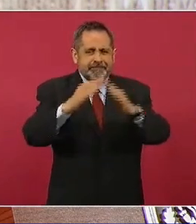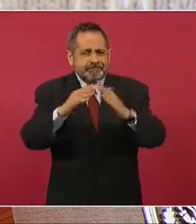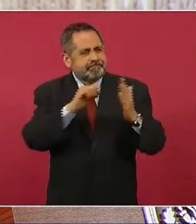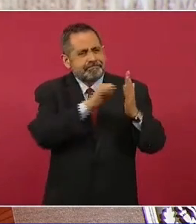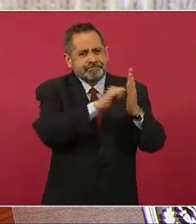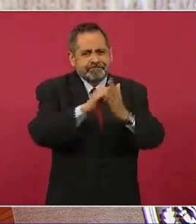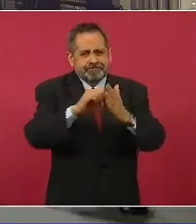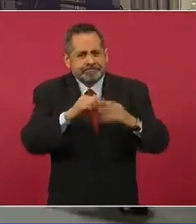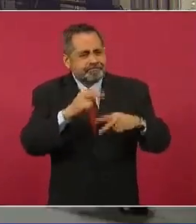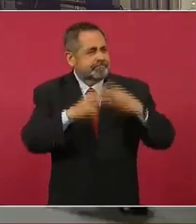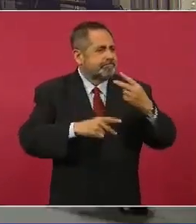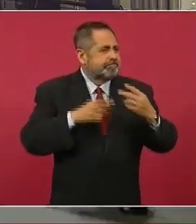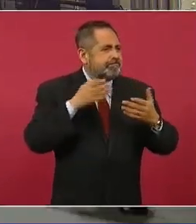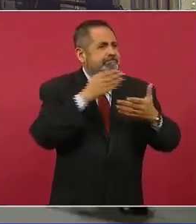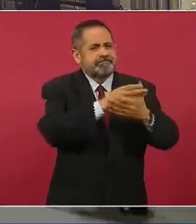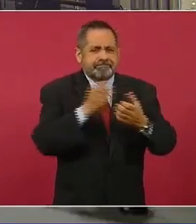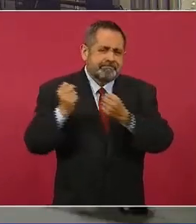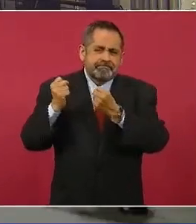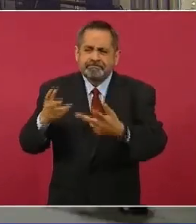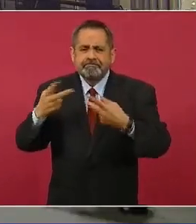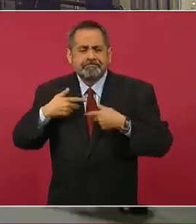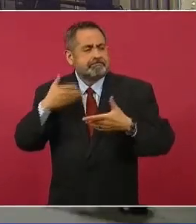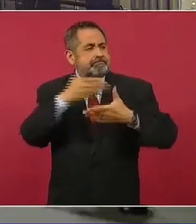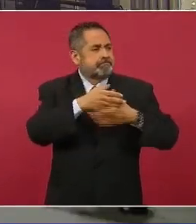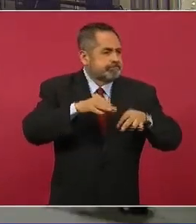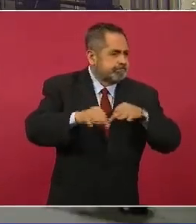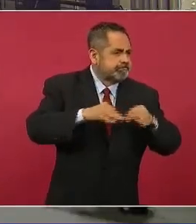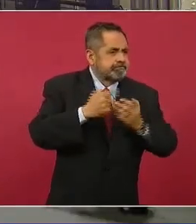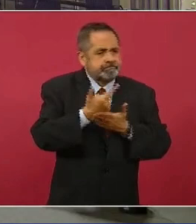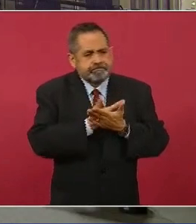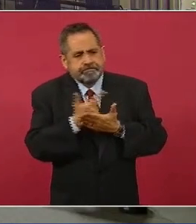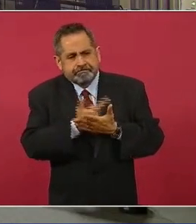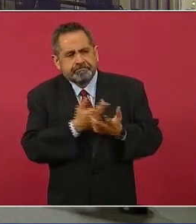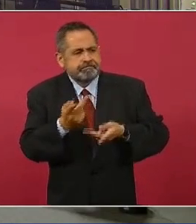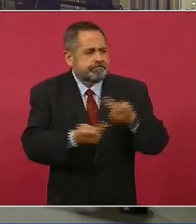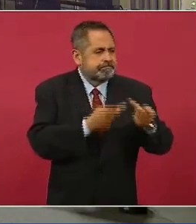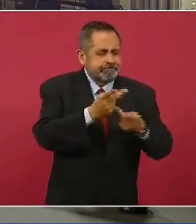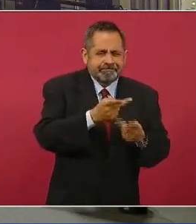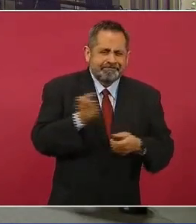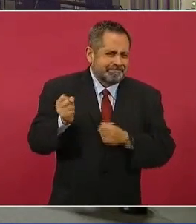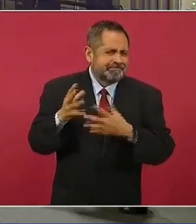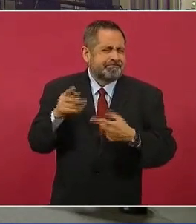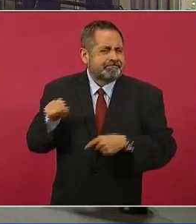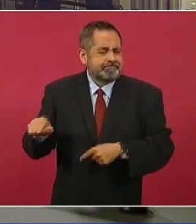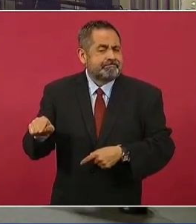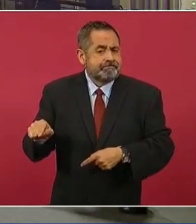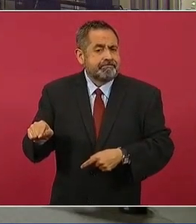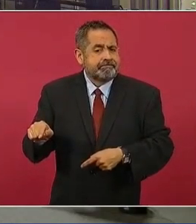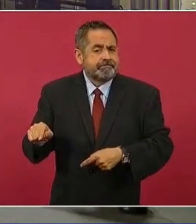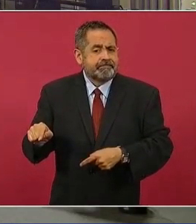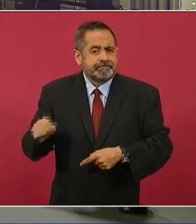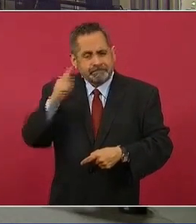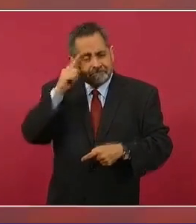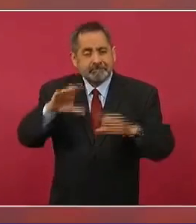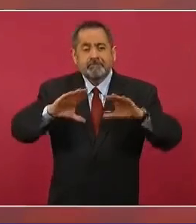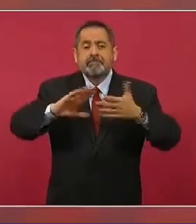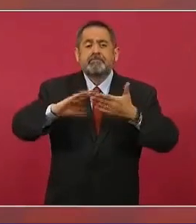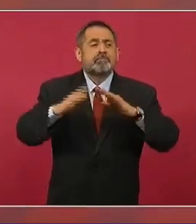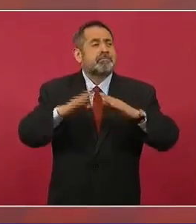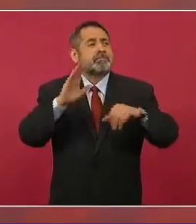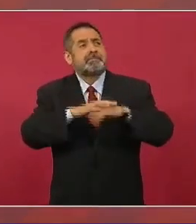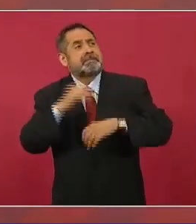miles que están trabajando en las comunidades más